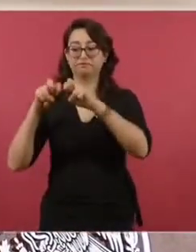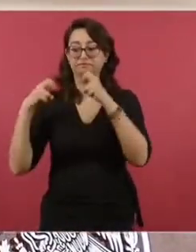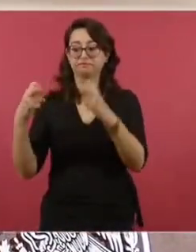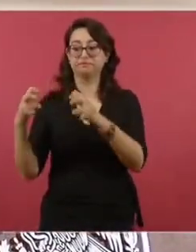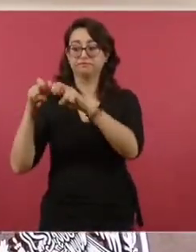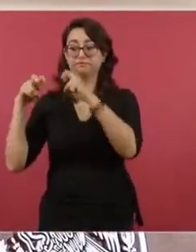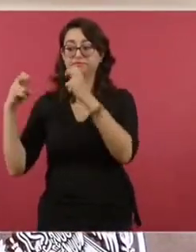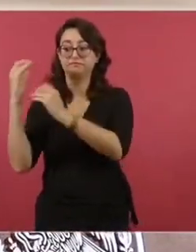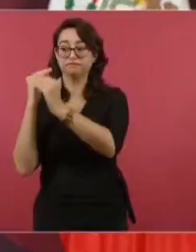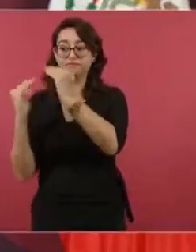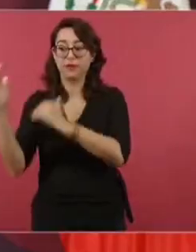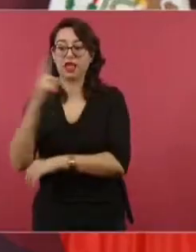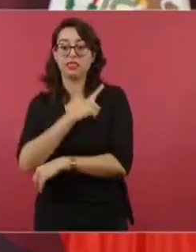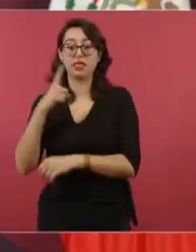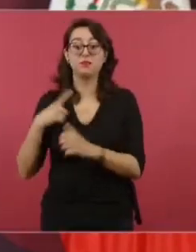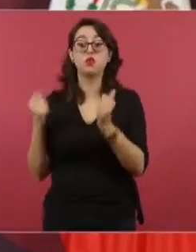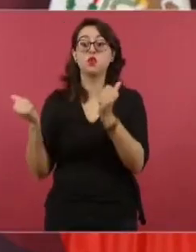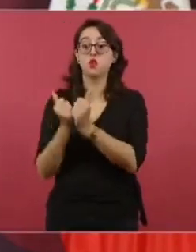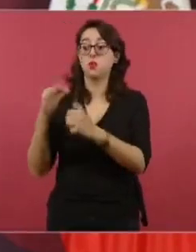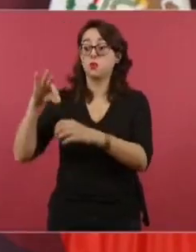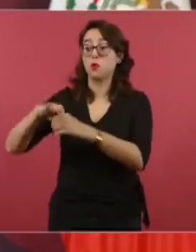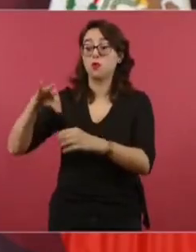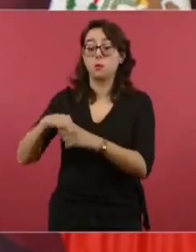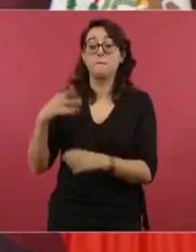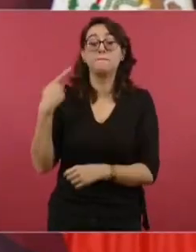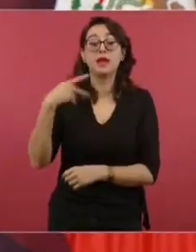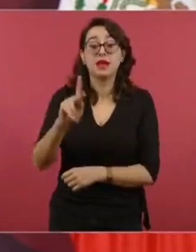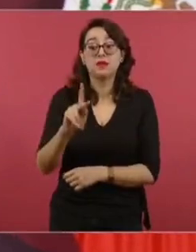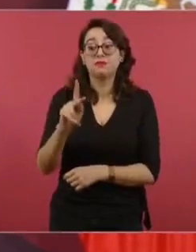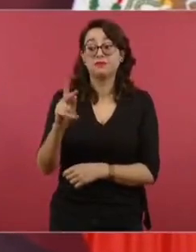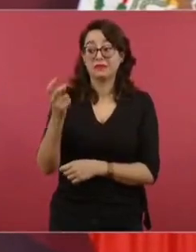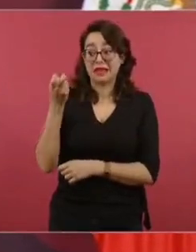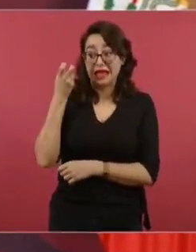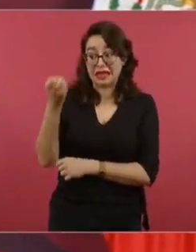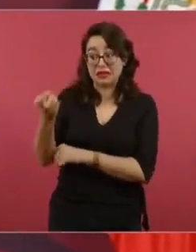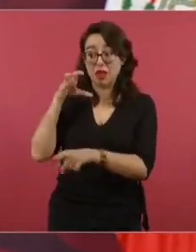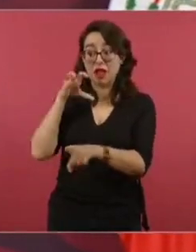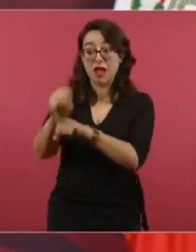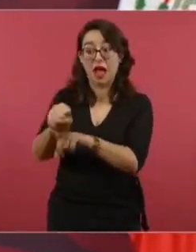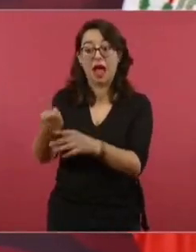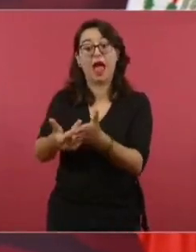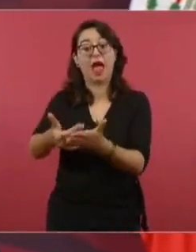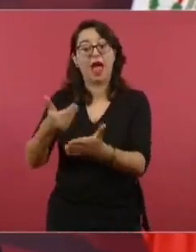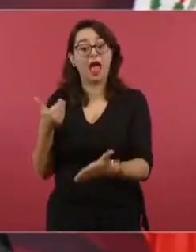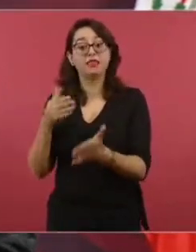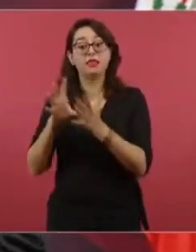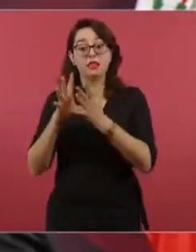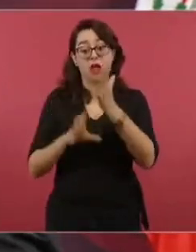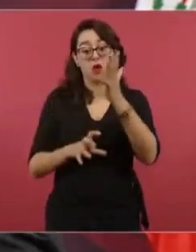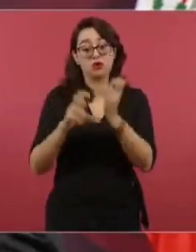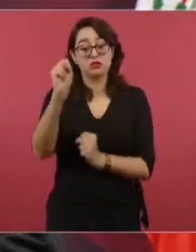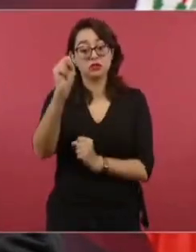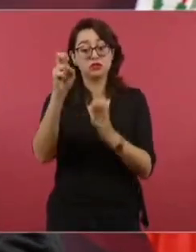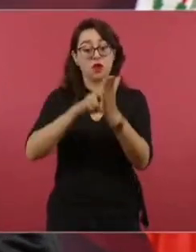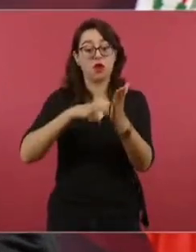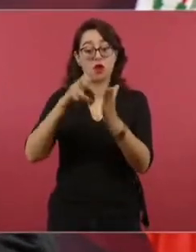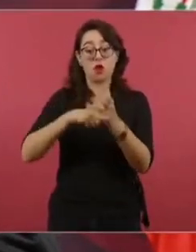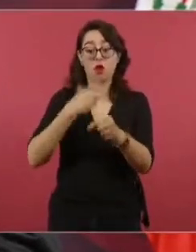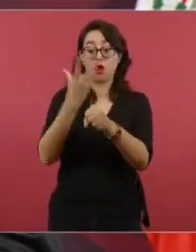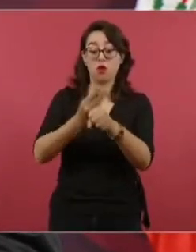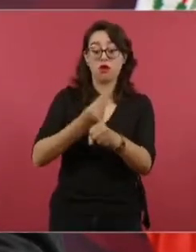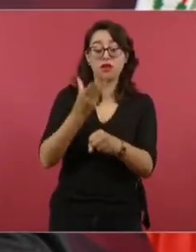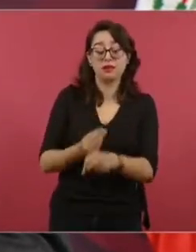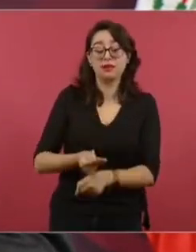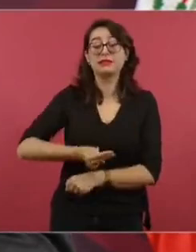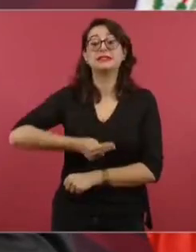una reforma constitucional y para que se pueda llevar a cabo una reforma constitucional